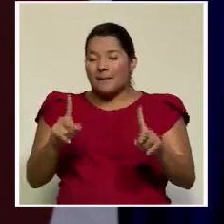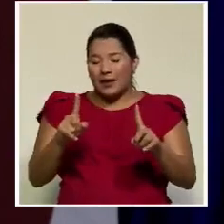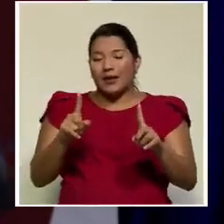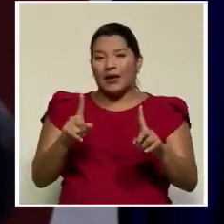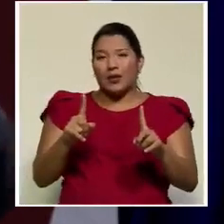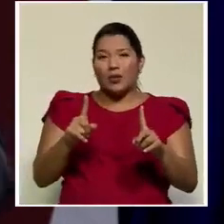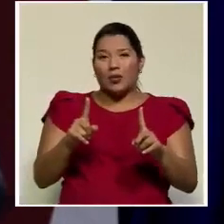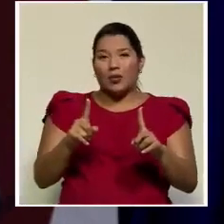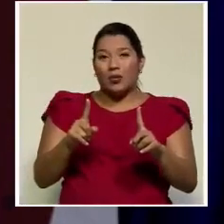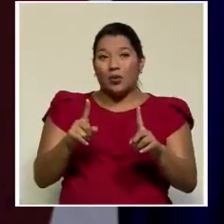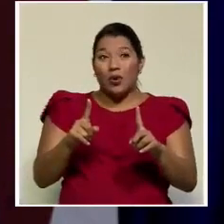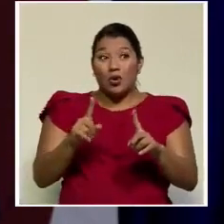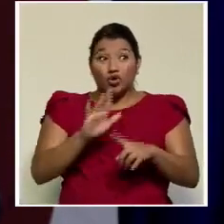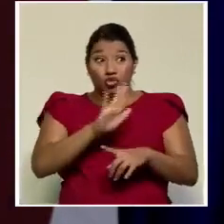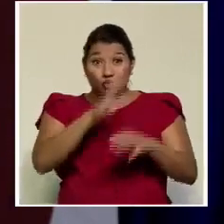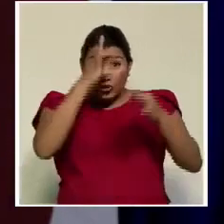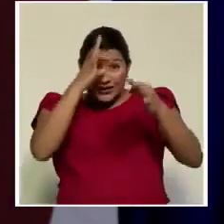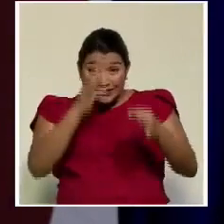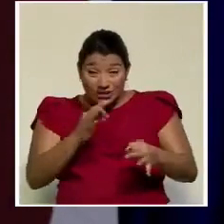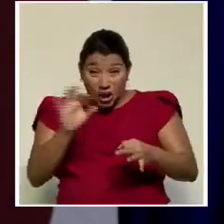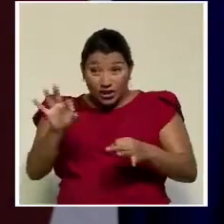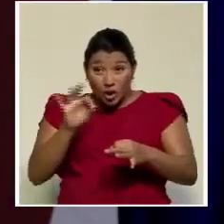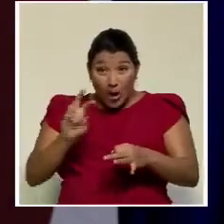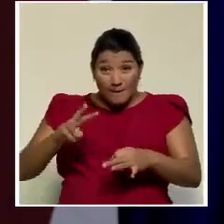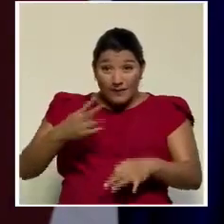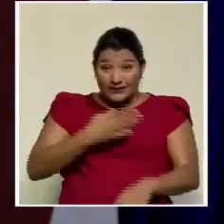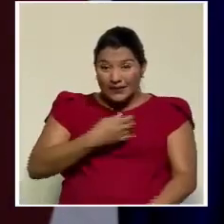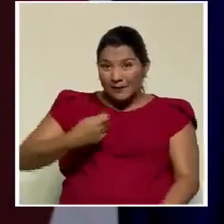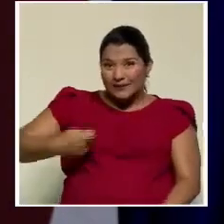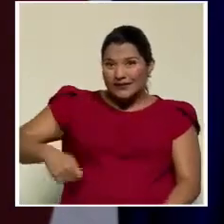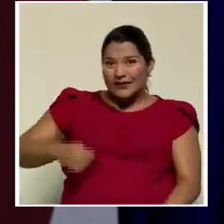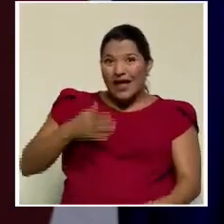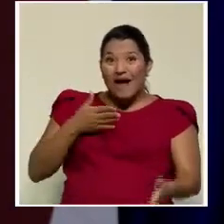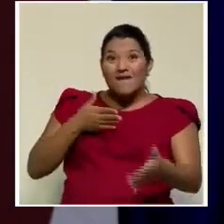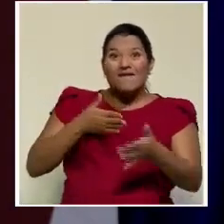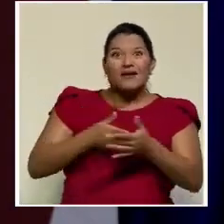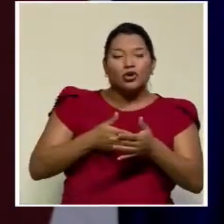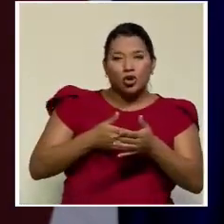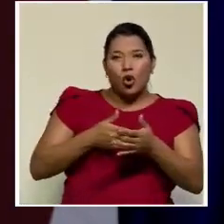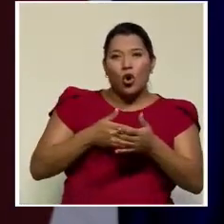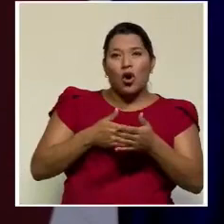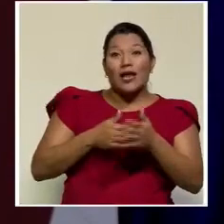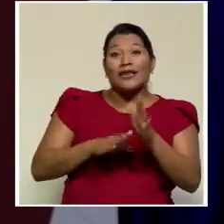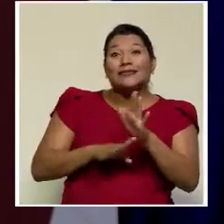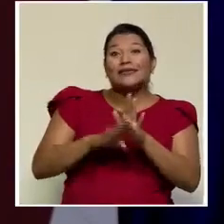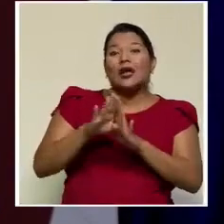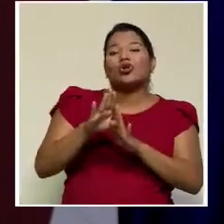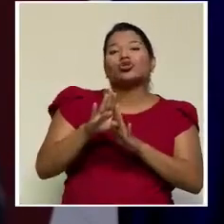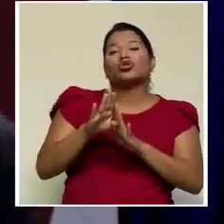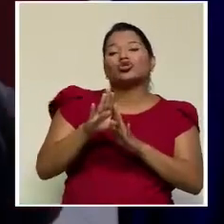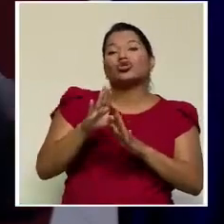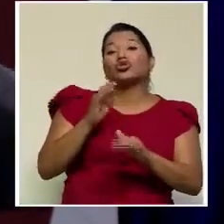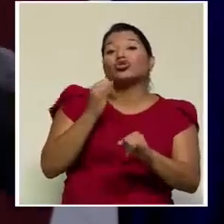acaba de tener un impacto en la vida institucional de Costa Rica tremendo.